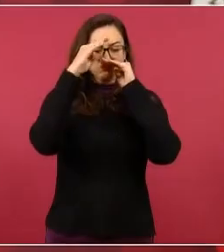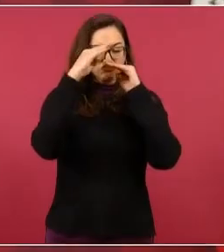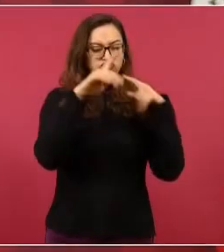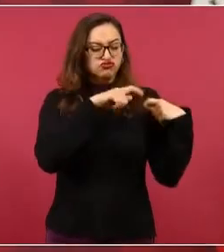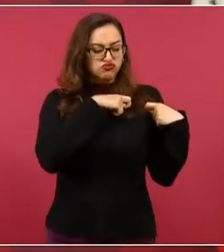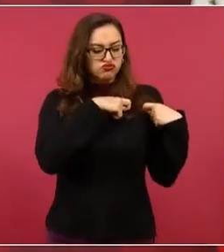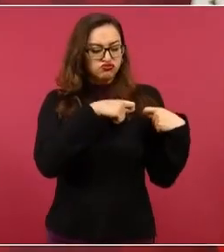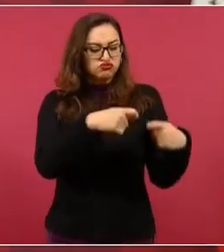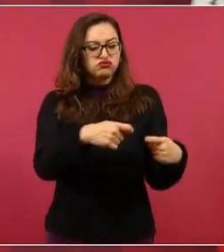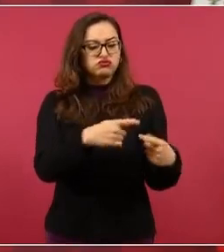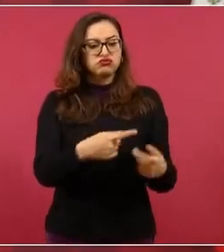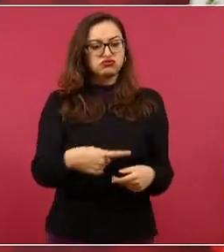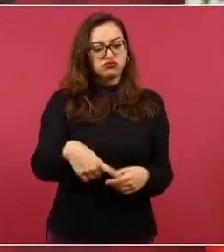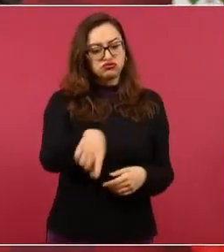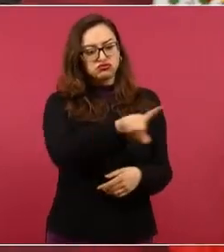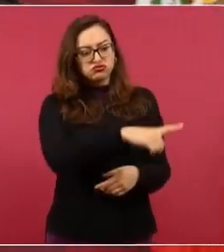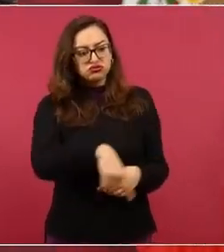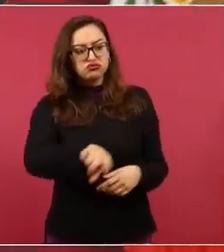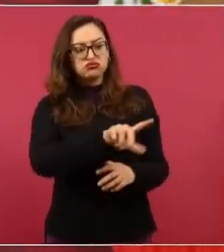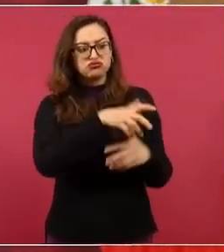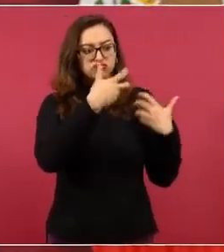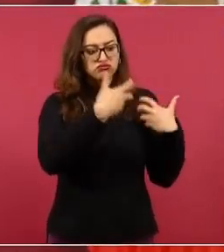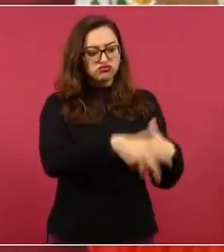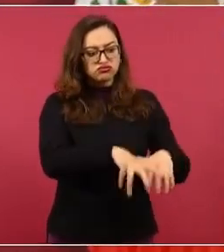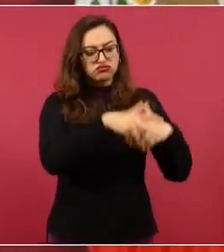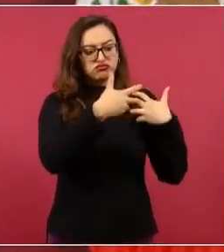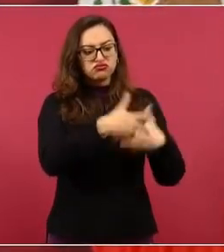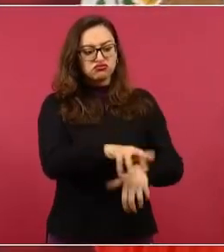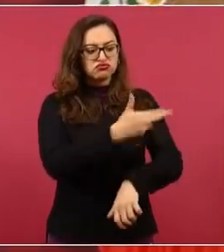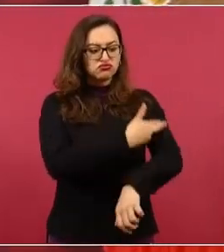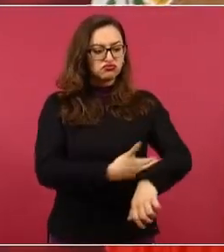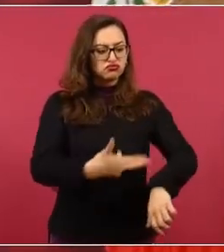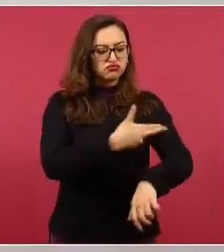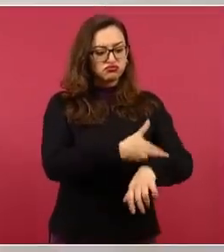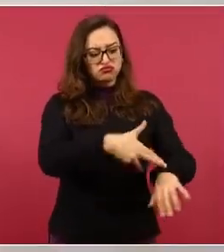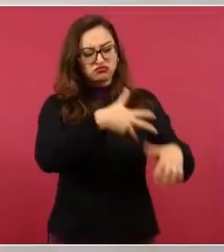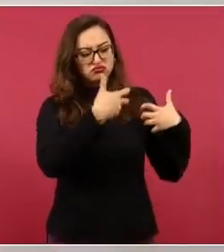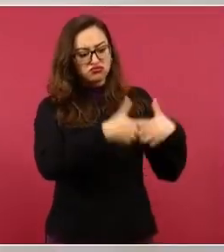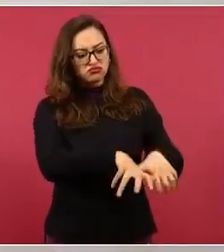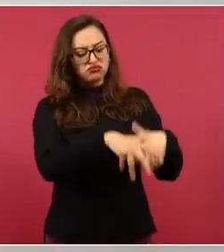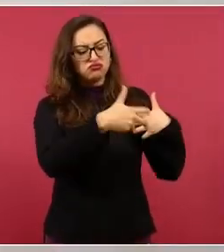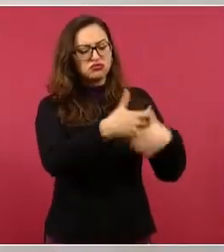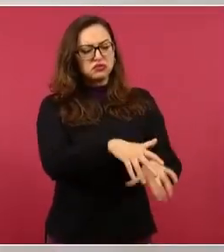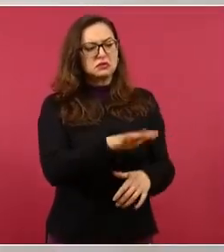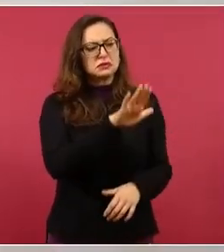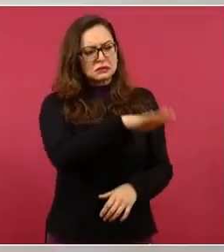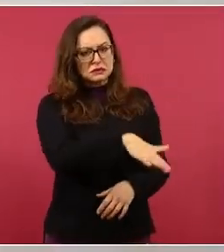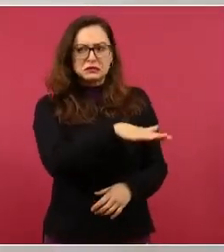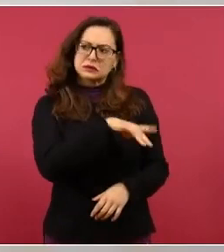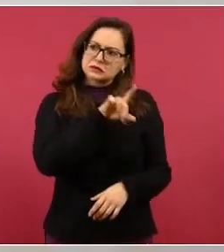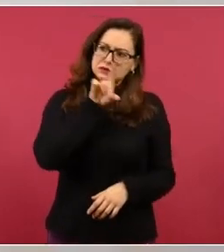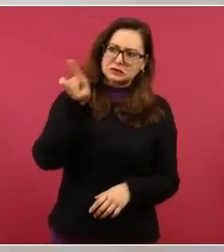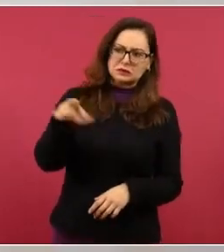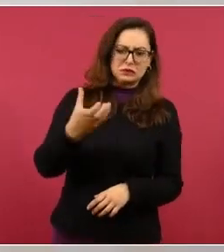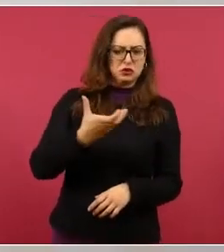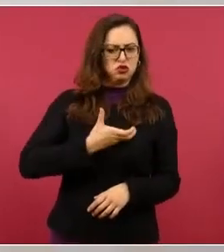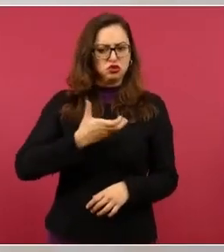se les ofreció que vinieran al Zócalo y sigue abierta la invitación.